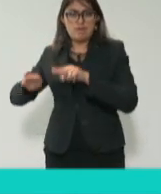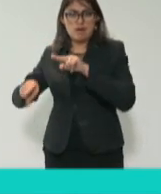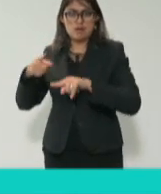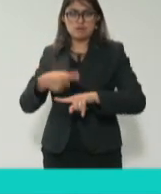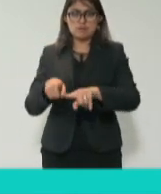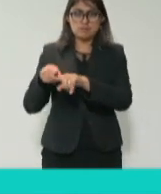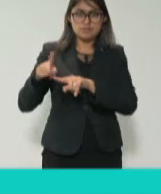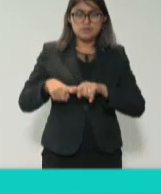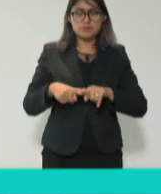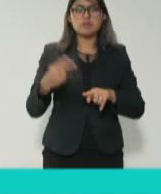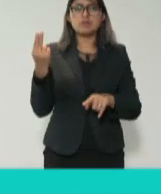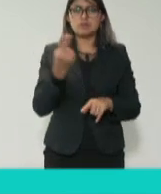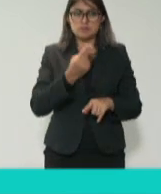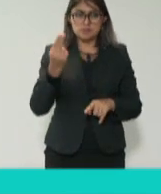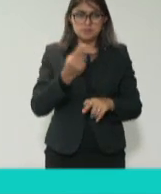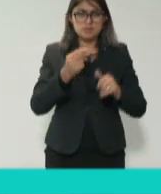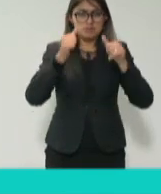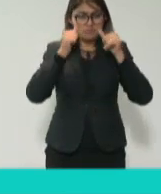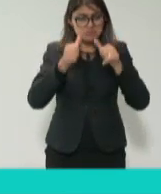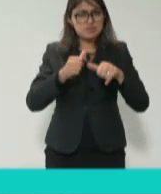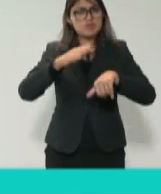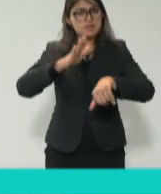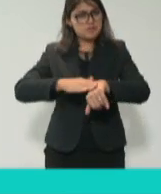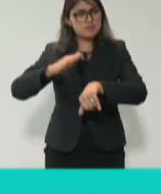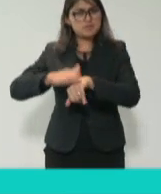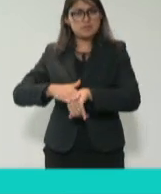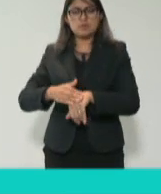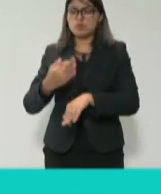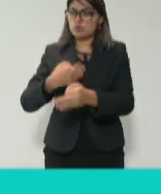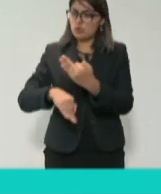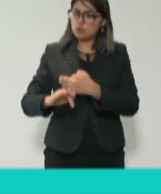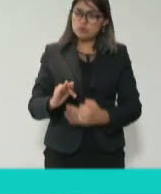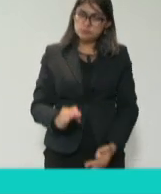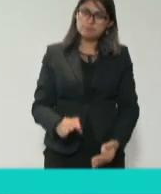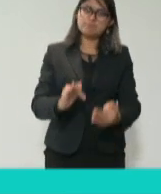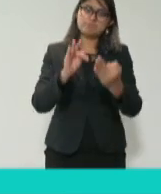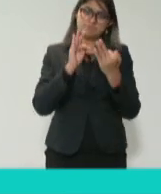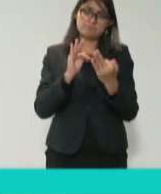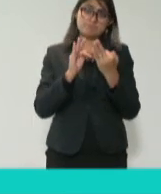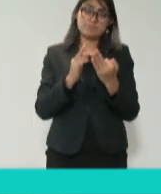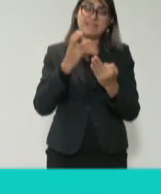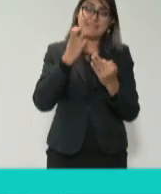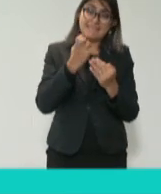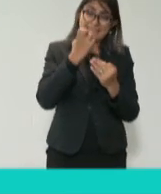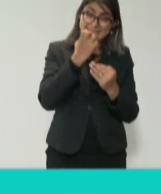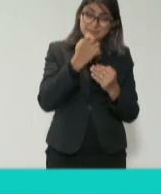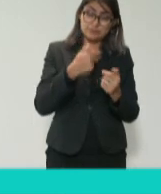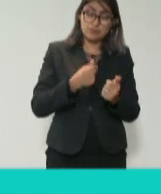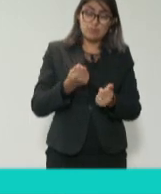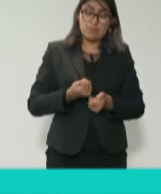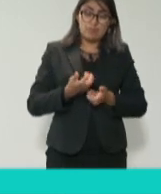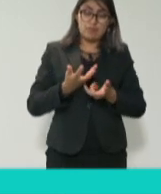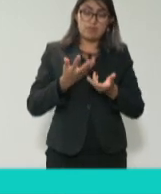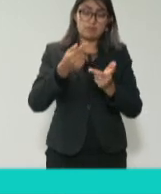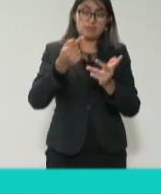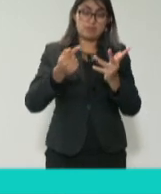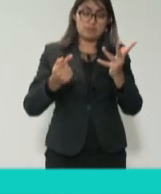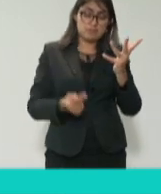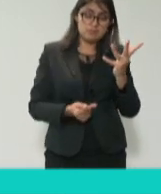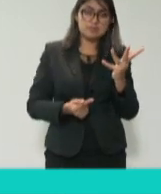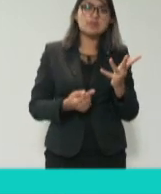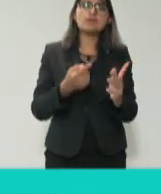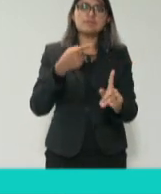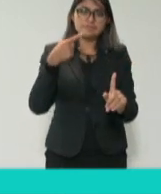y transparentes que rindan cuentas. Esto que les estoy platicando es cumplir ese objetivo que no estamos cumpliendo, para entonces